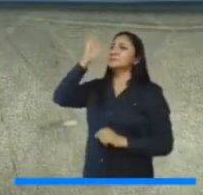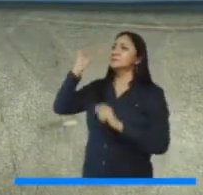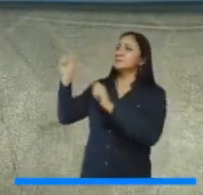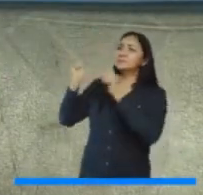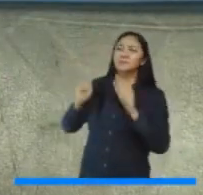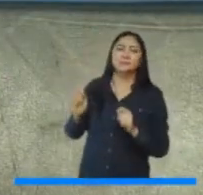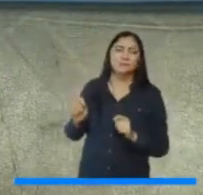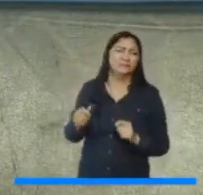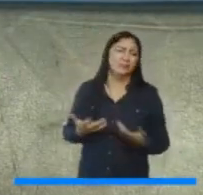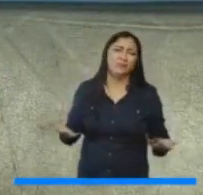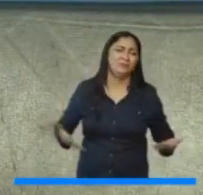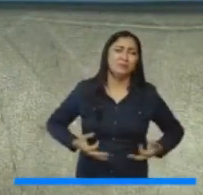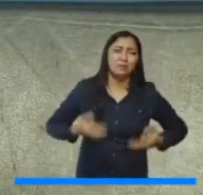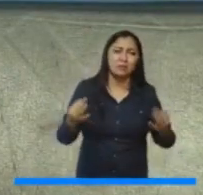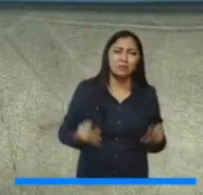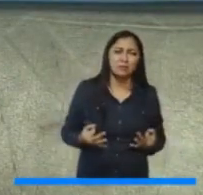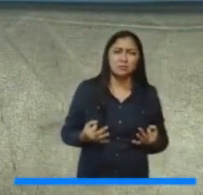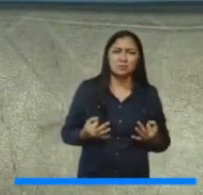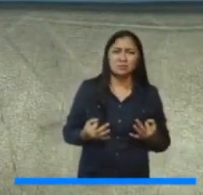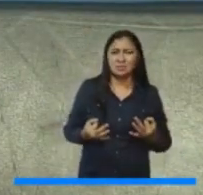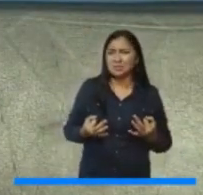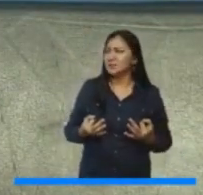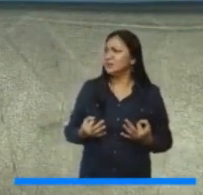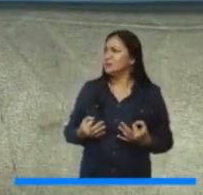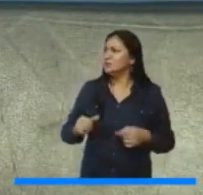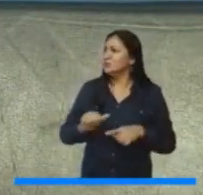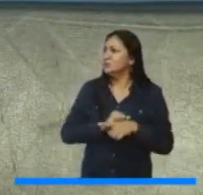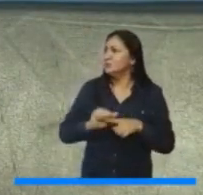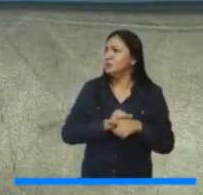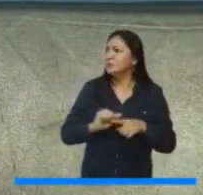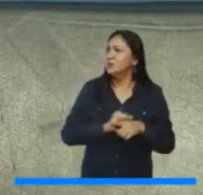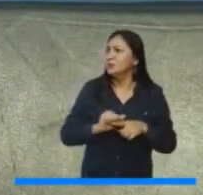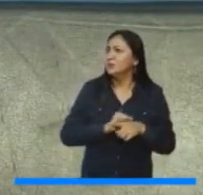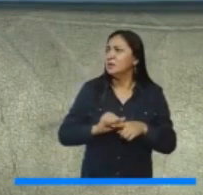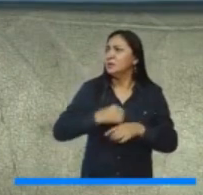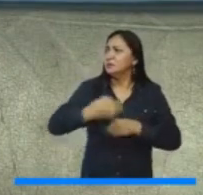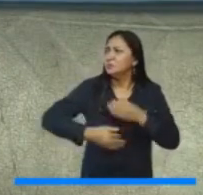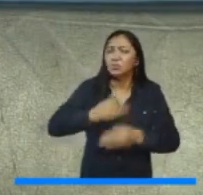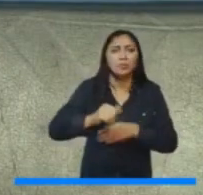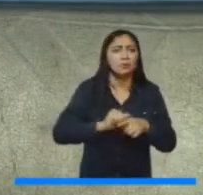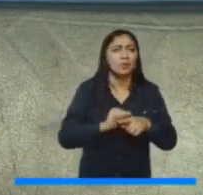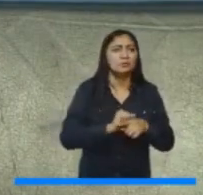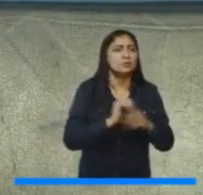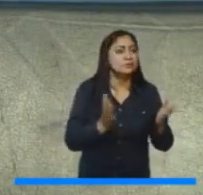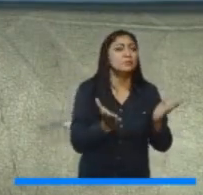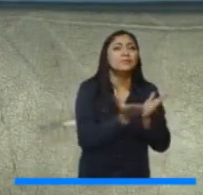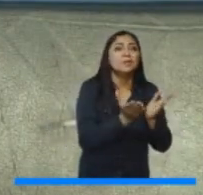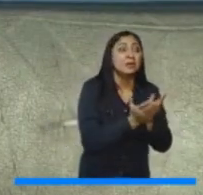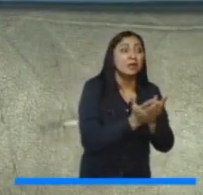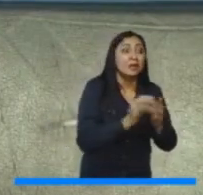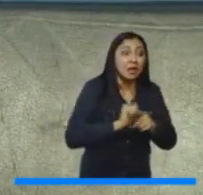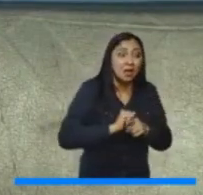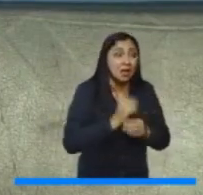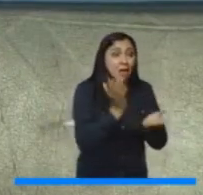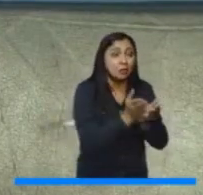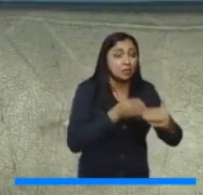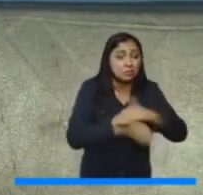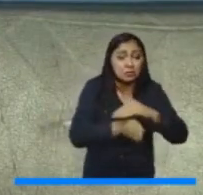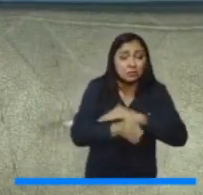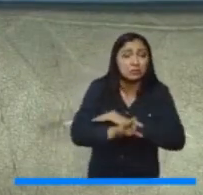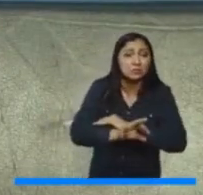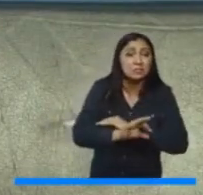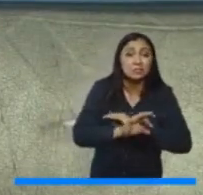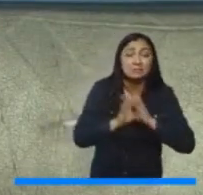en la práctica. Ustedes creen que si no se accede a una buena educación, este país se va a cambiar. Hoy lo que más profundiza la inequidad